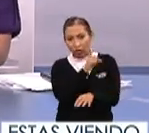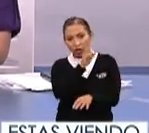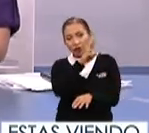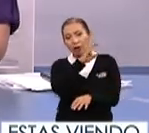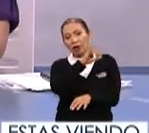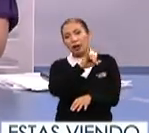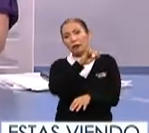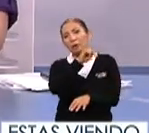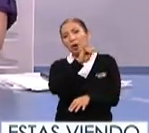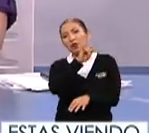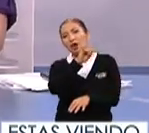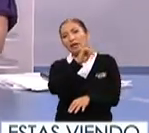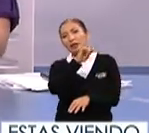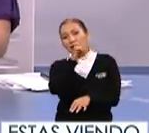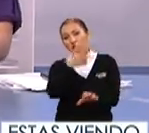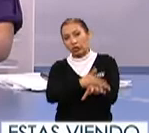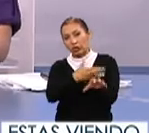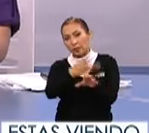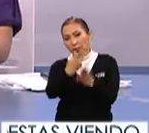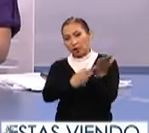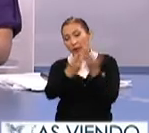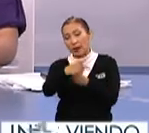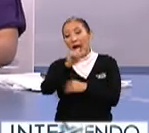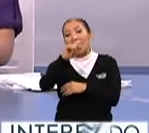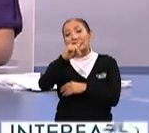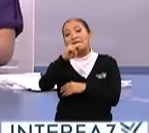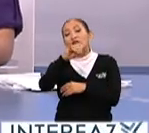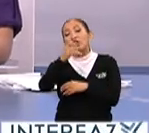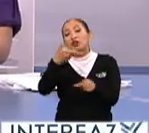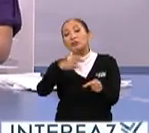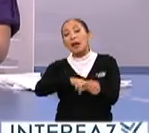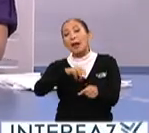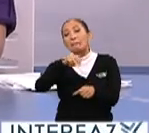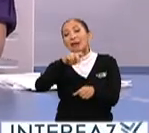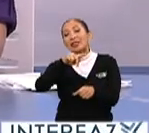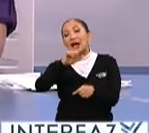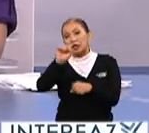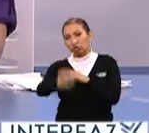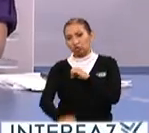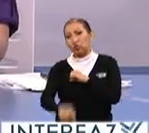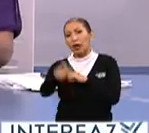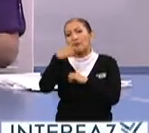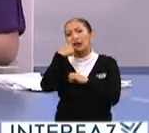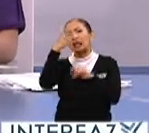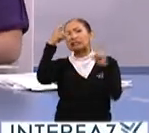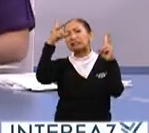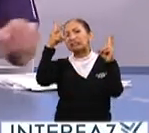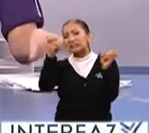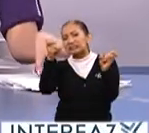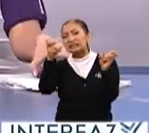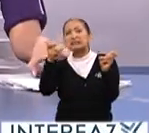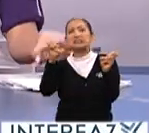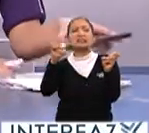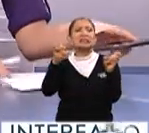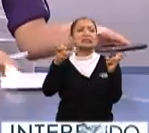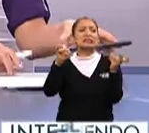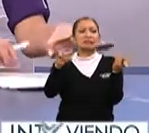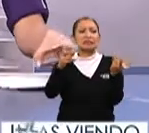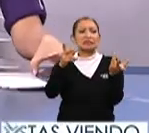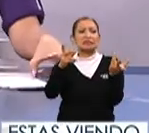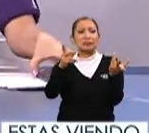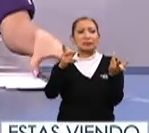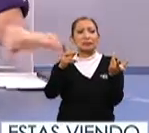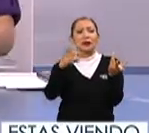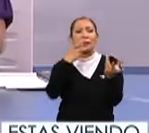doctor Pablo Castañeda, el excordinador del programa de antibióticos del Hospital Médica Sur con quien hablaremos, Pablo,